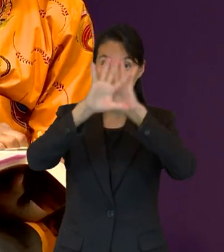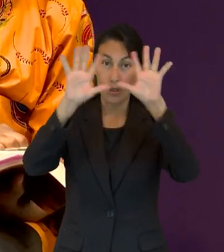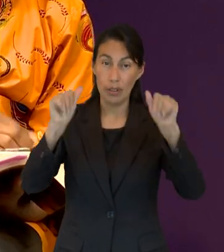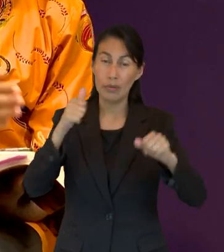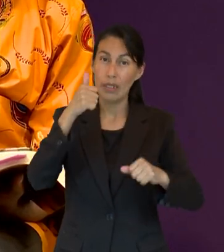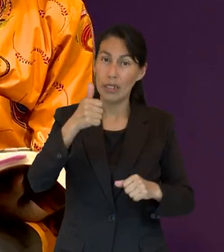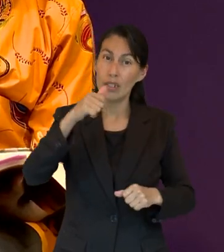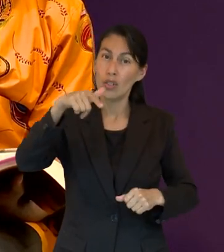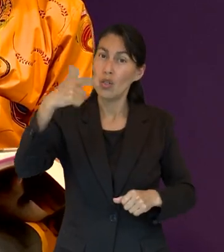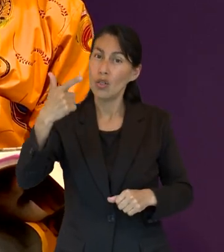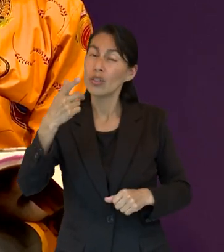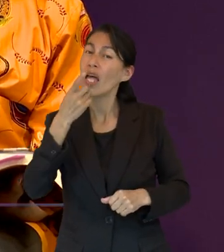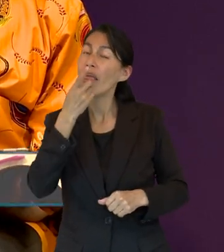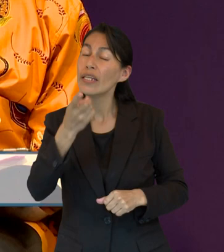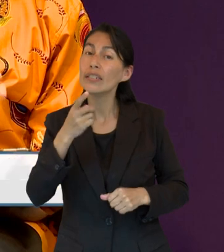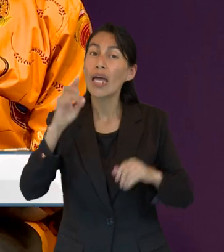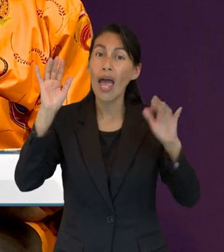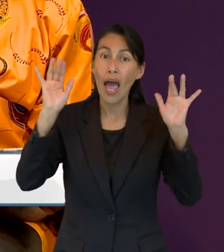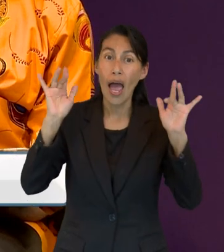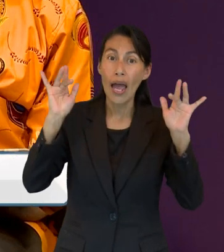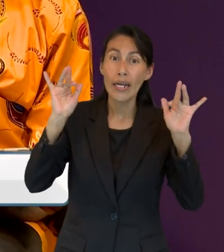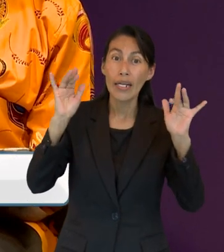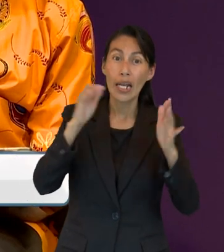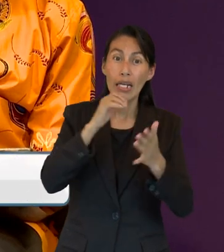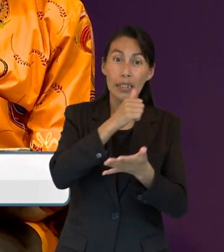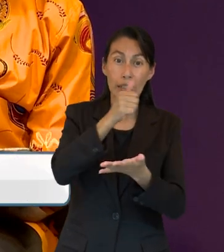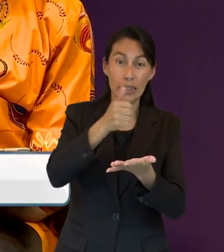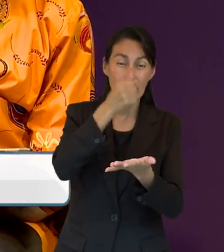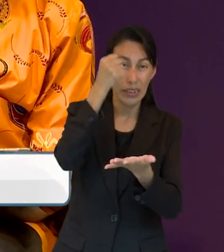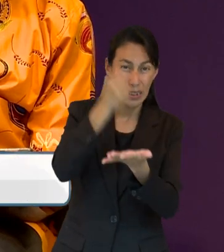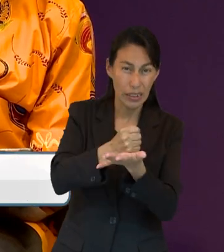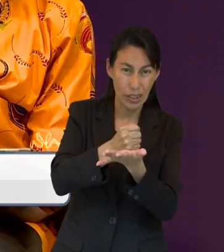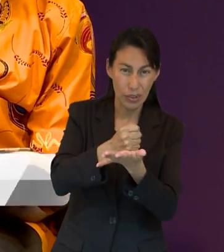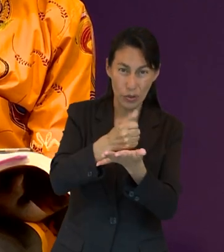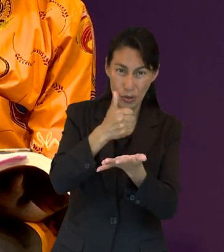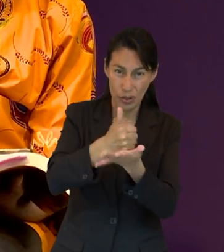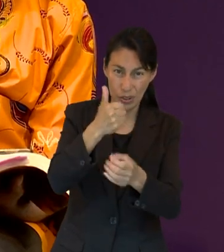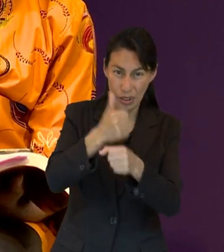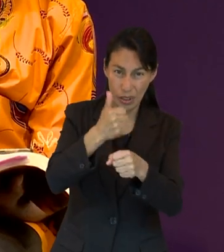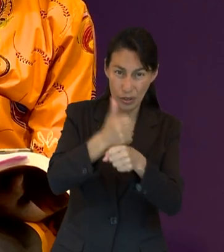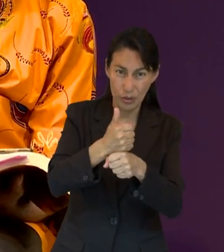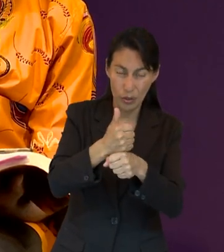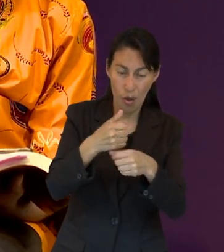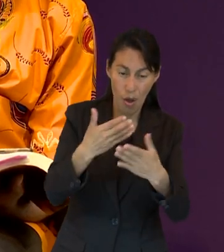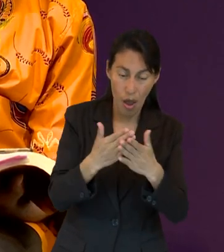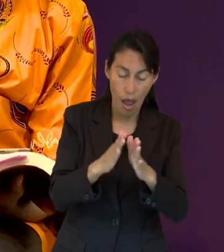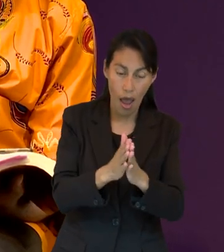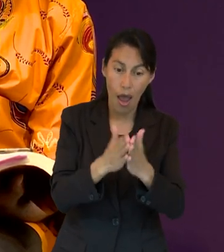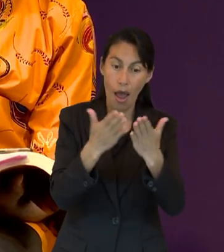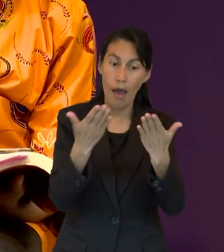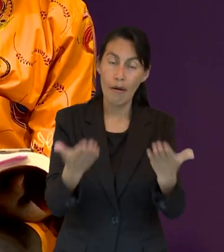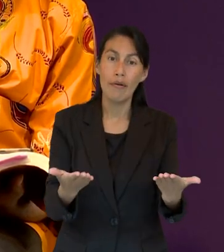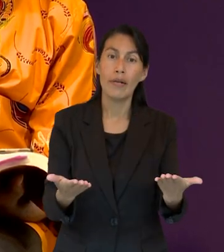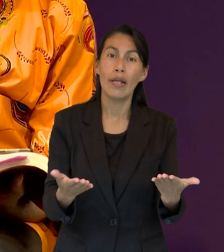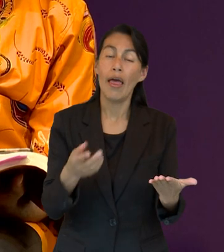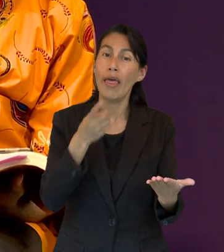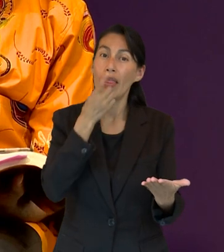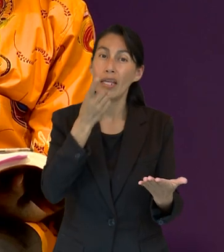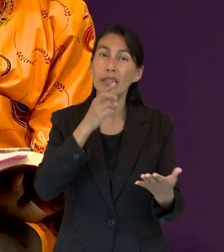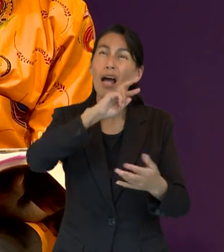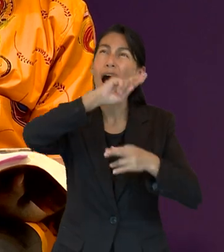versículo, a partir del versículo 12, cuando el ángel abre el sexto sello, y dice,